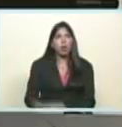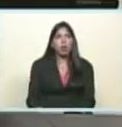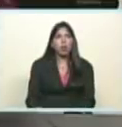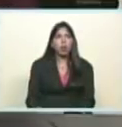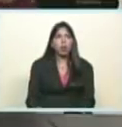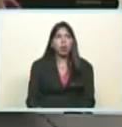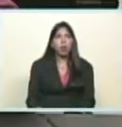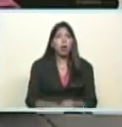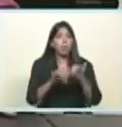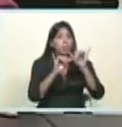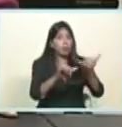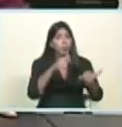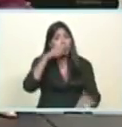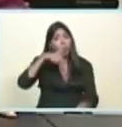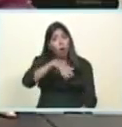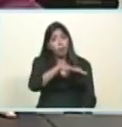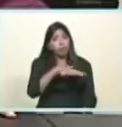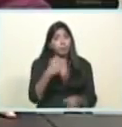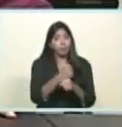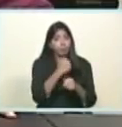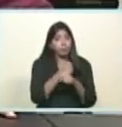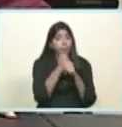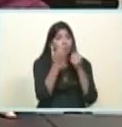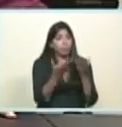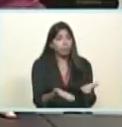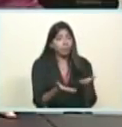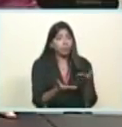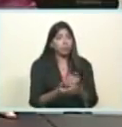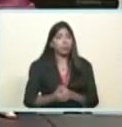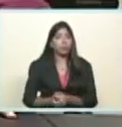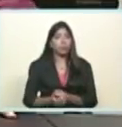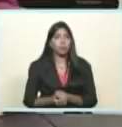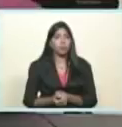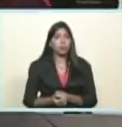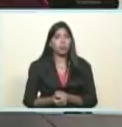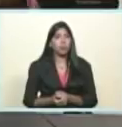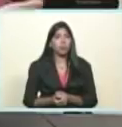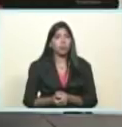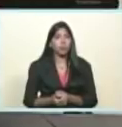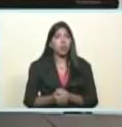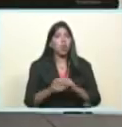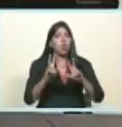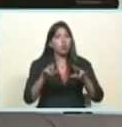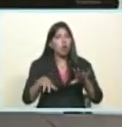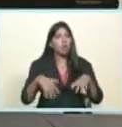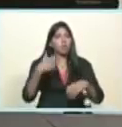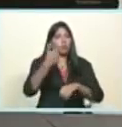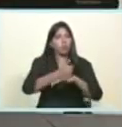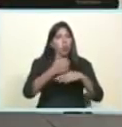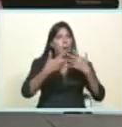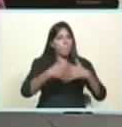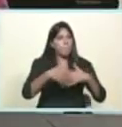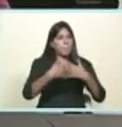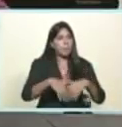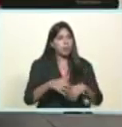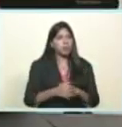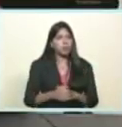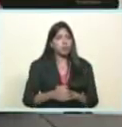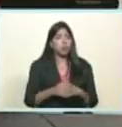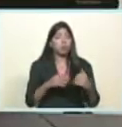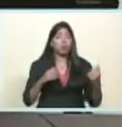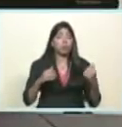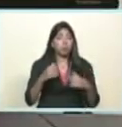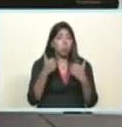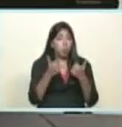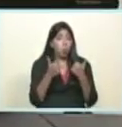el pueblo venezolano la clase obrera venezolana el nuevo empresariado venezolano a buena batalla que